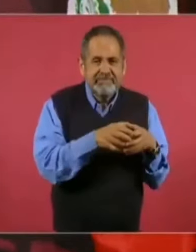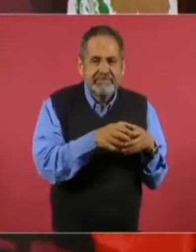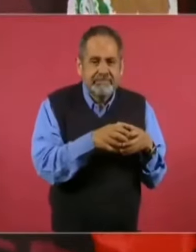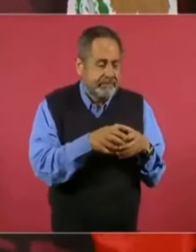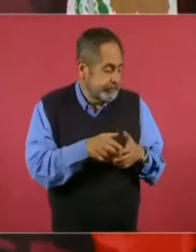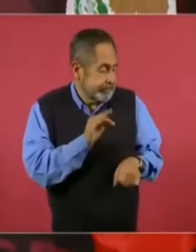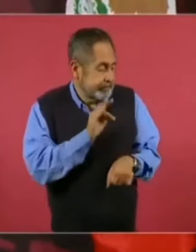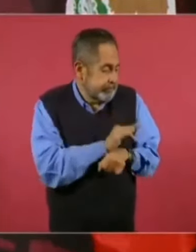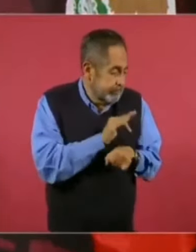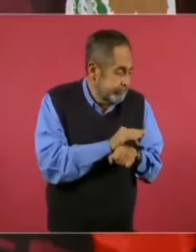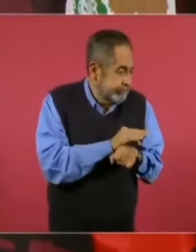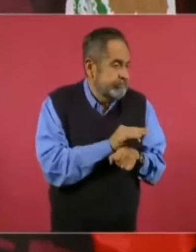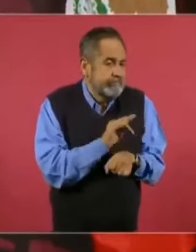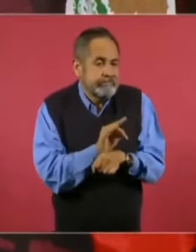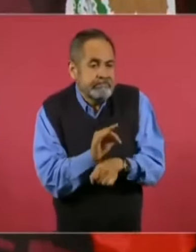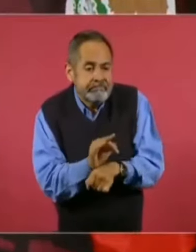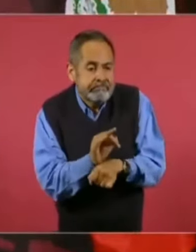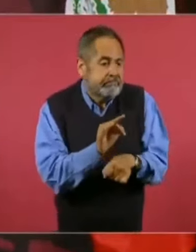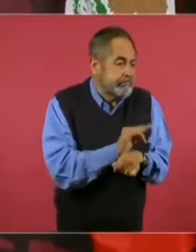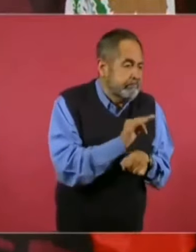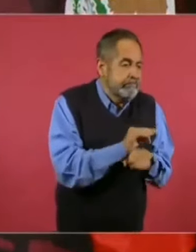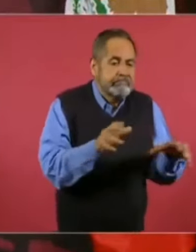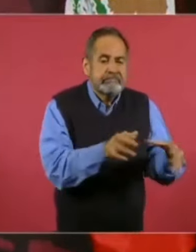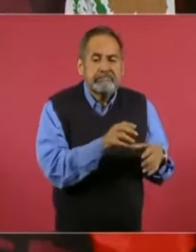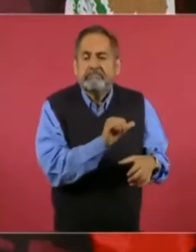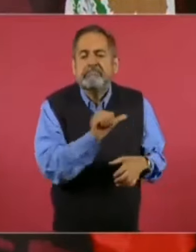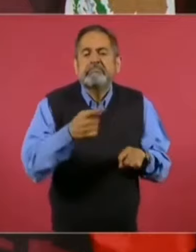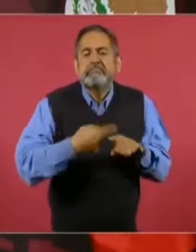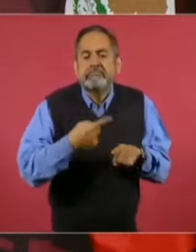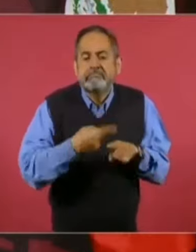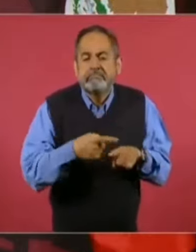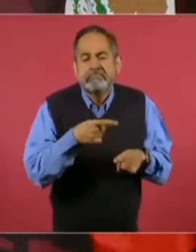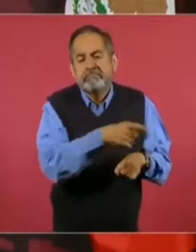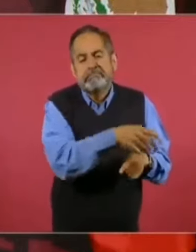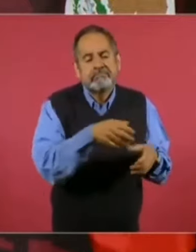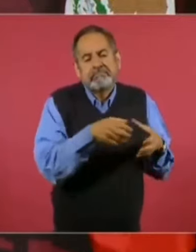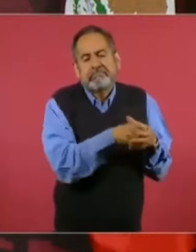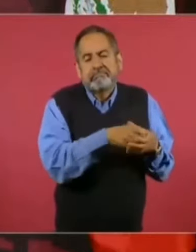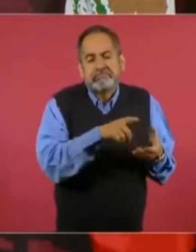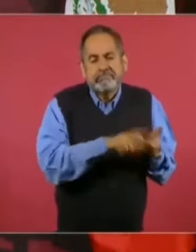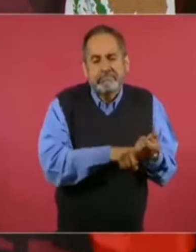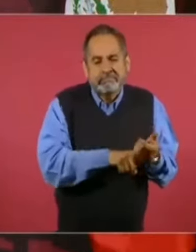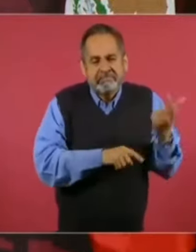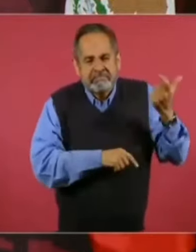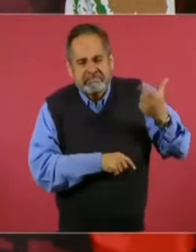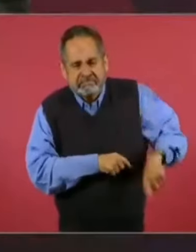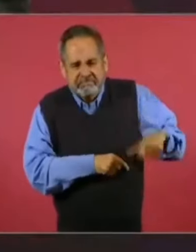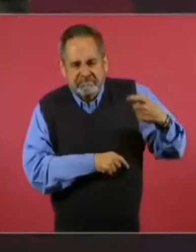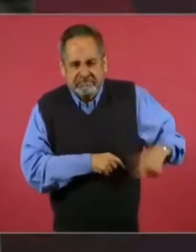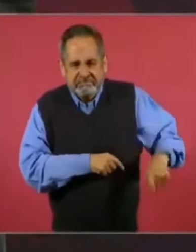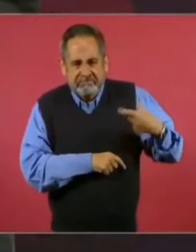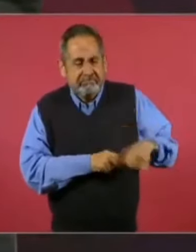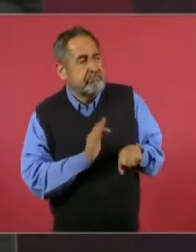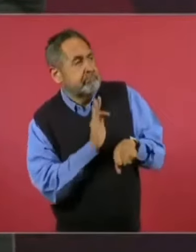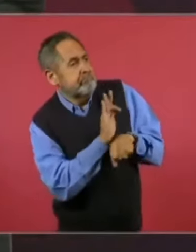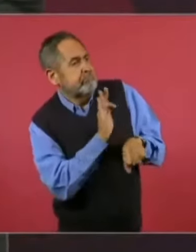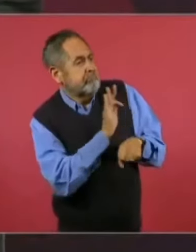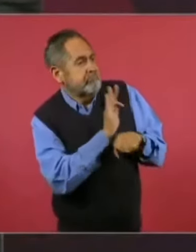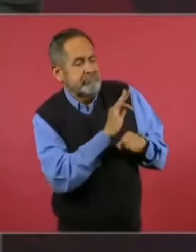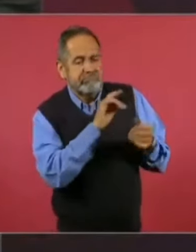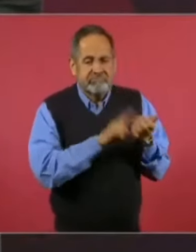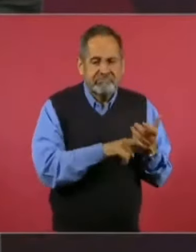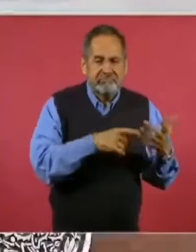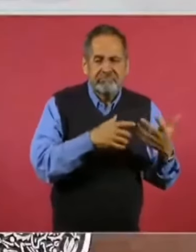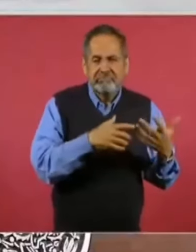protegen los intereses de las grandes corporaciones